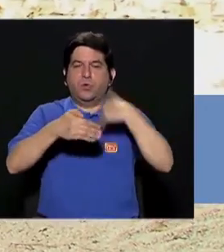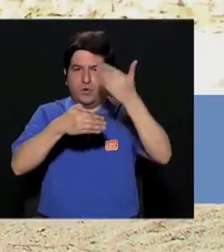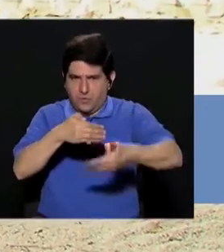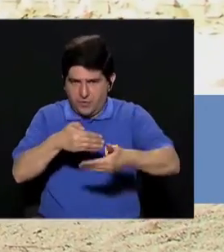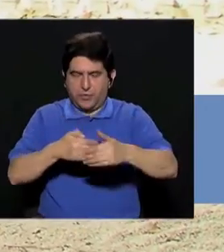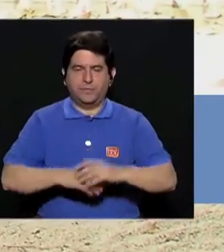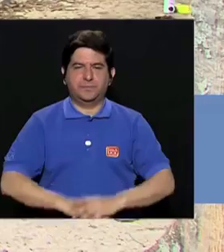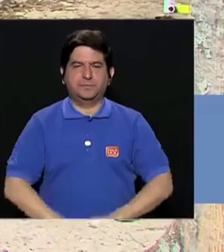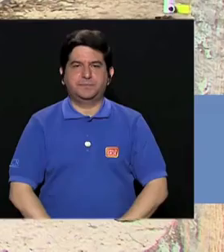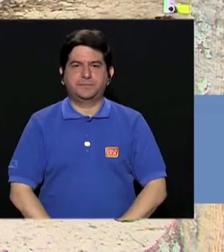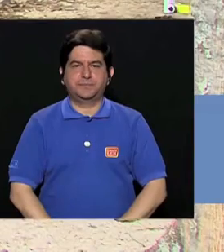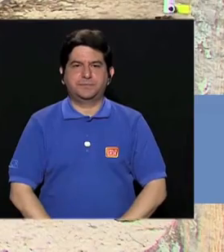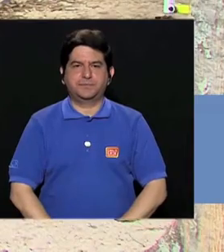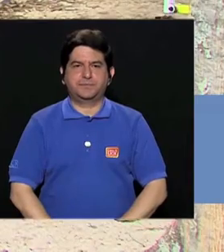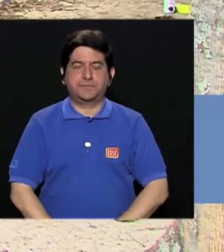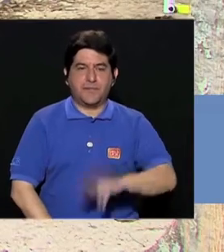otra.